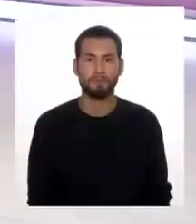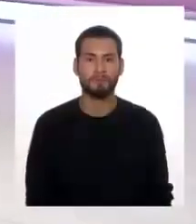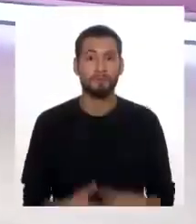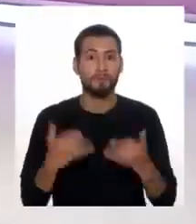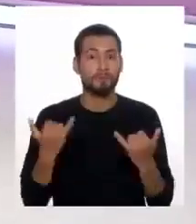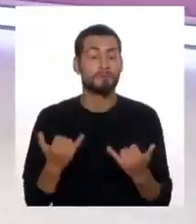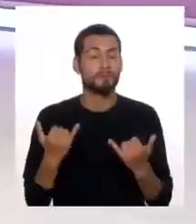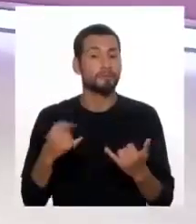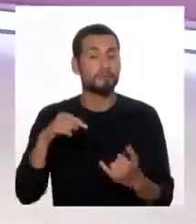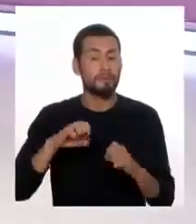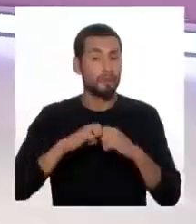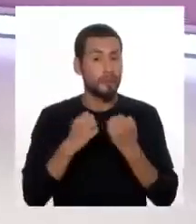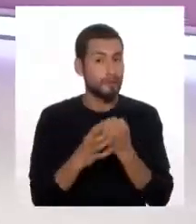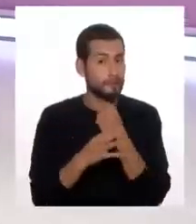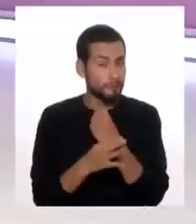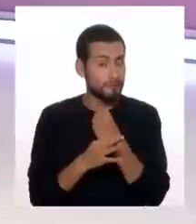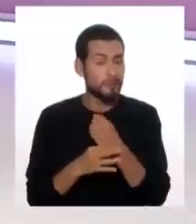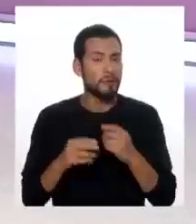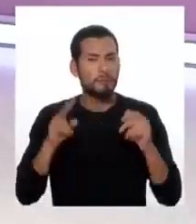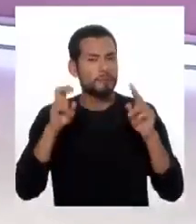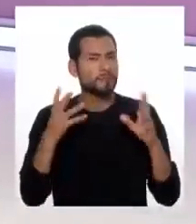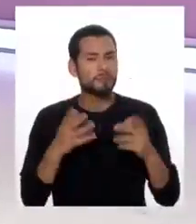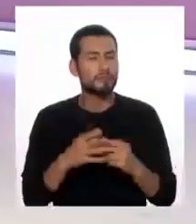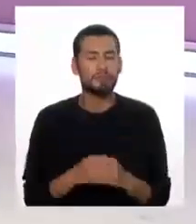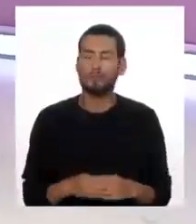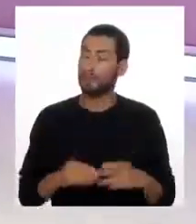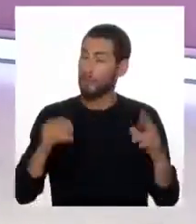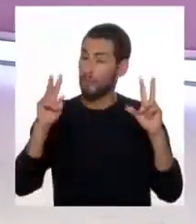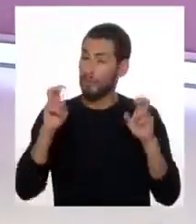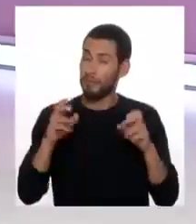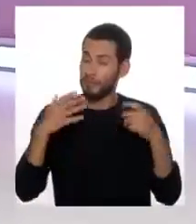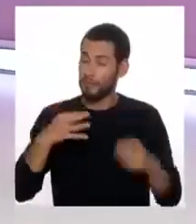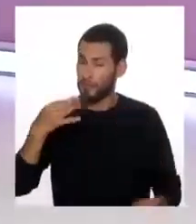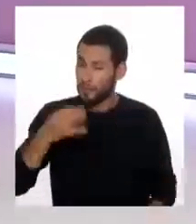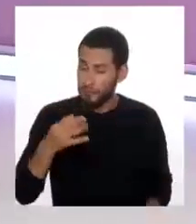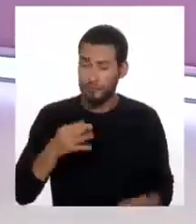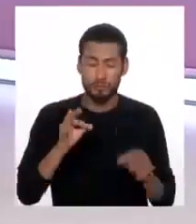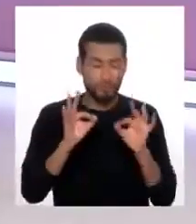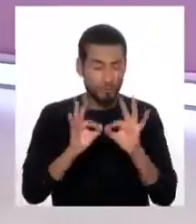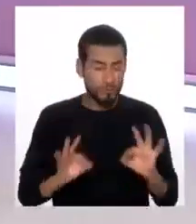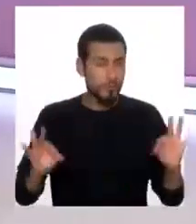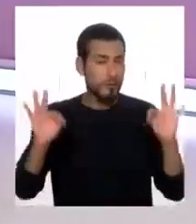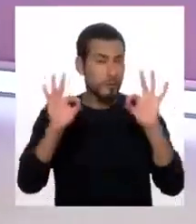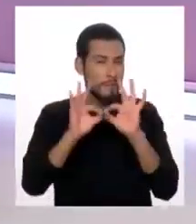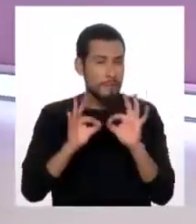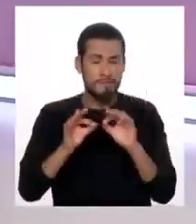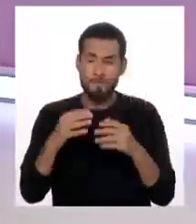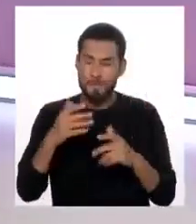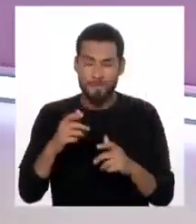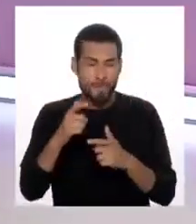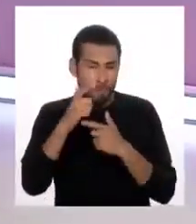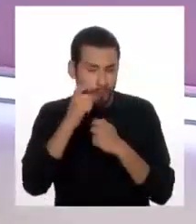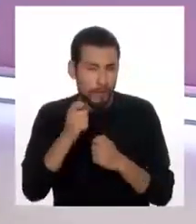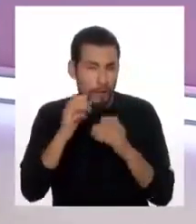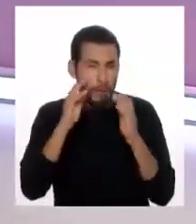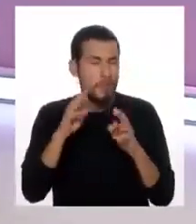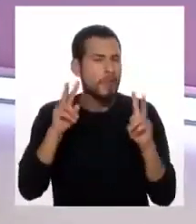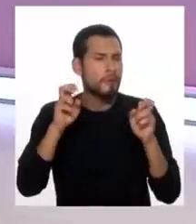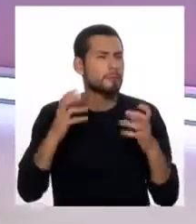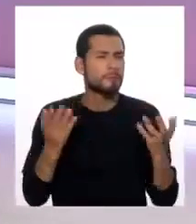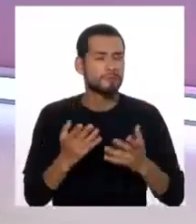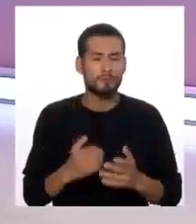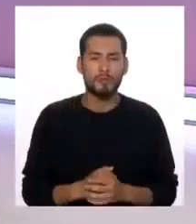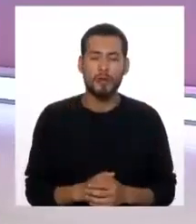El día de hoy en Cuerpo Médico vamos a tratar un tema realmente, realmente muy importante, muy interesante. Vamos a hablar